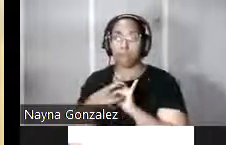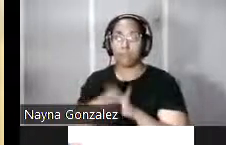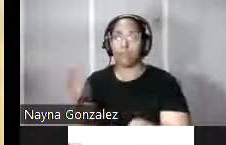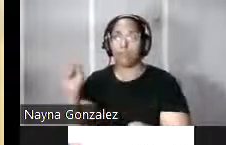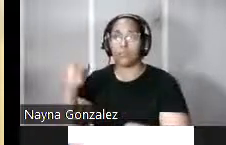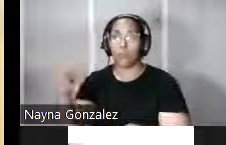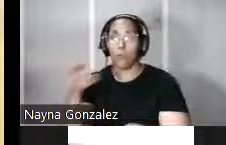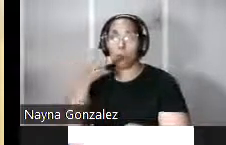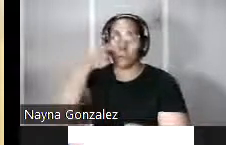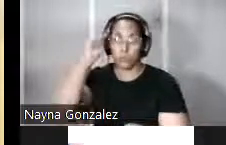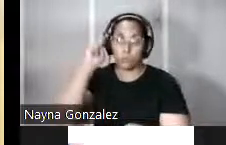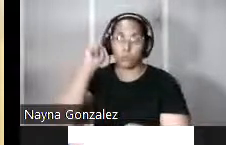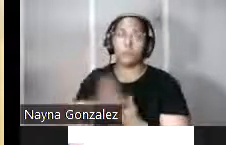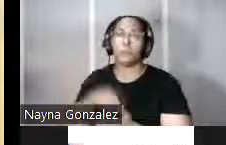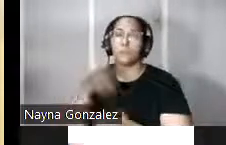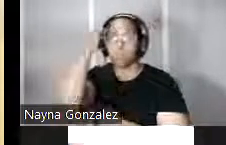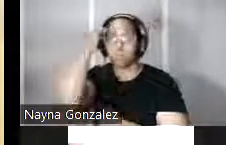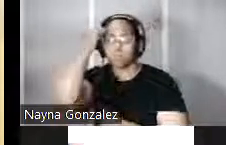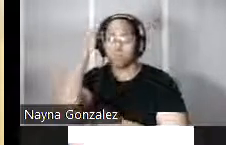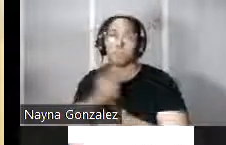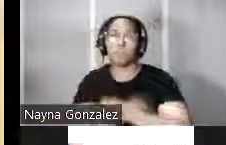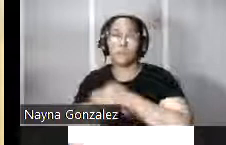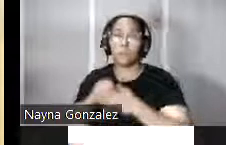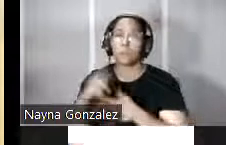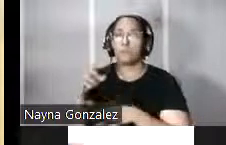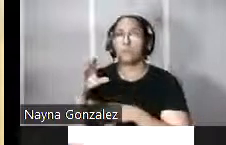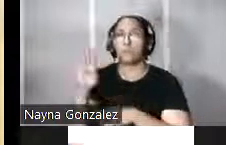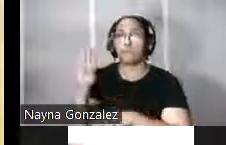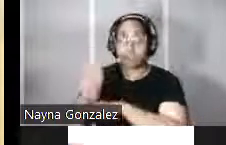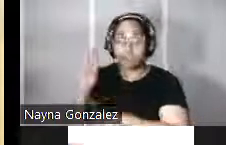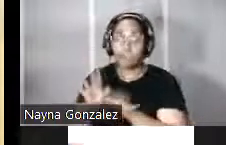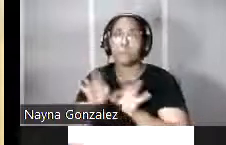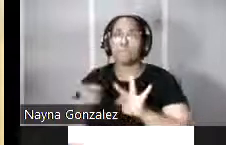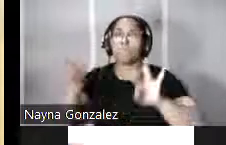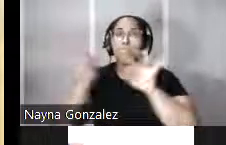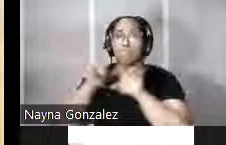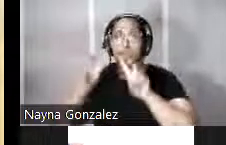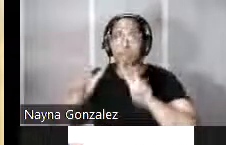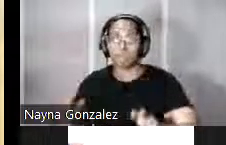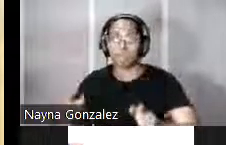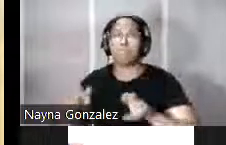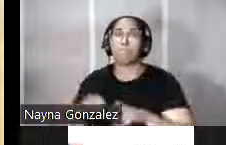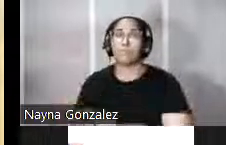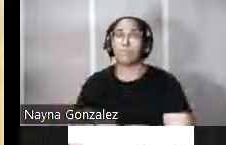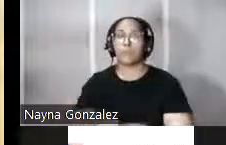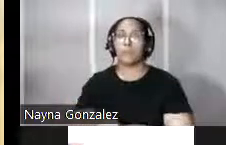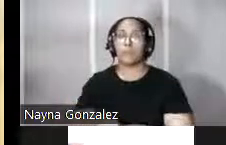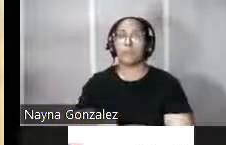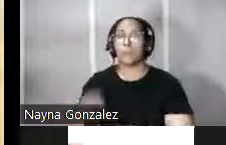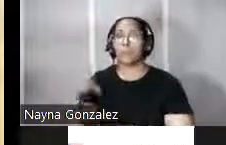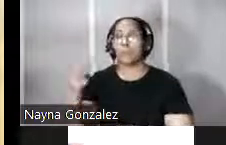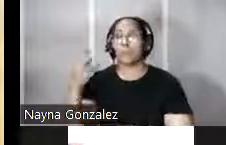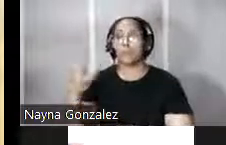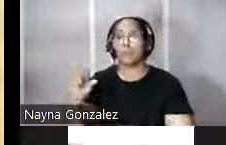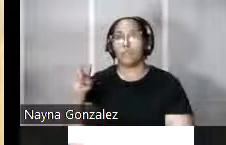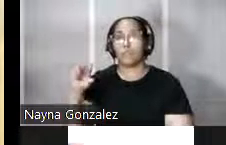Juan y Ponce como saben los puertos comerciales más importantes de la isla y que fue analizada en detalle por la doctora María de